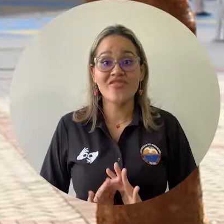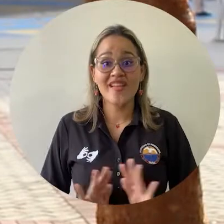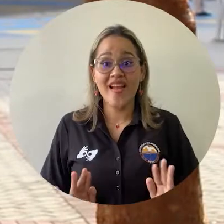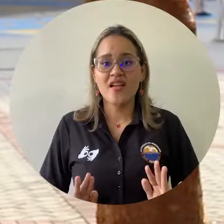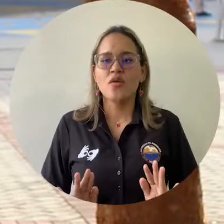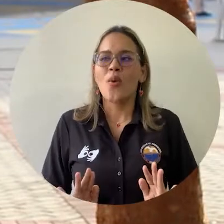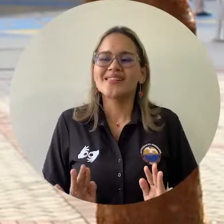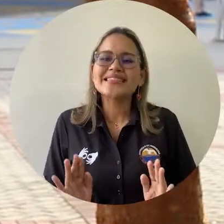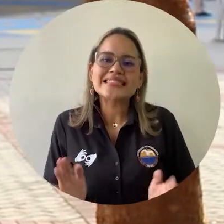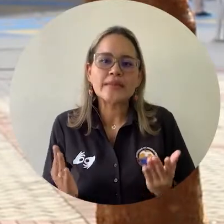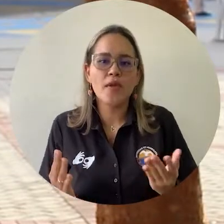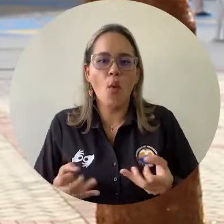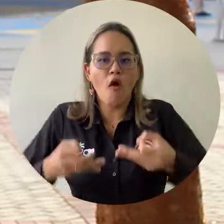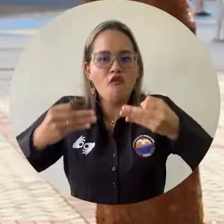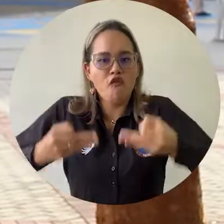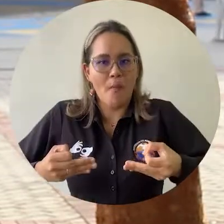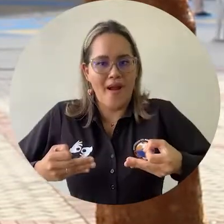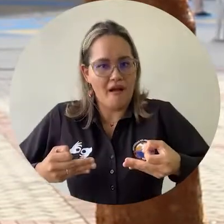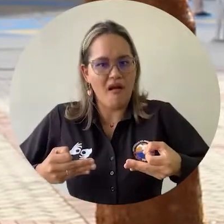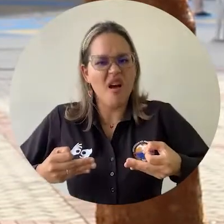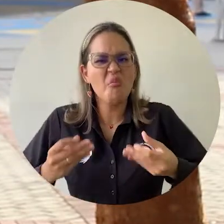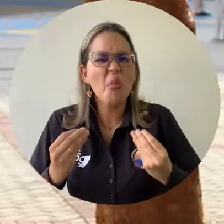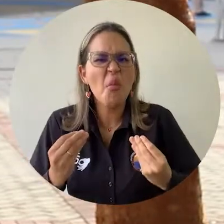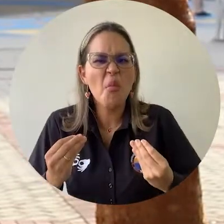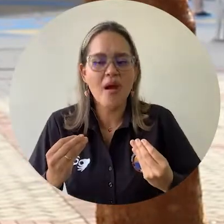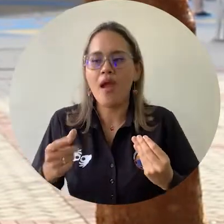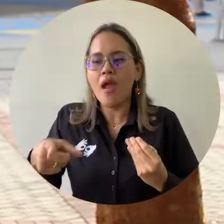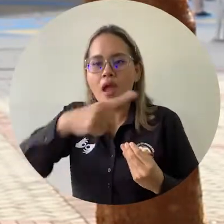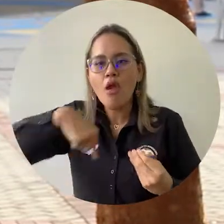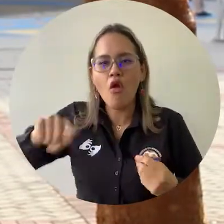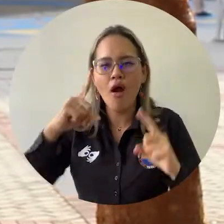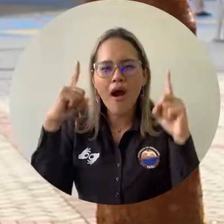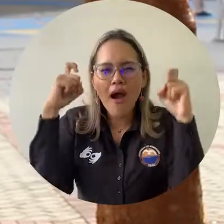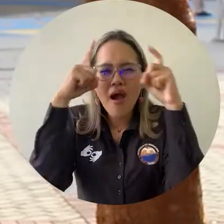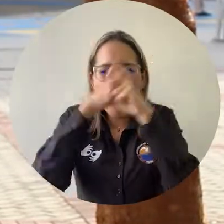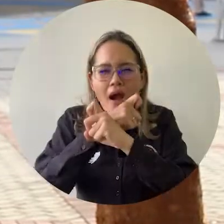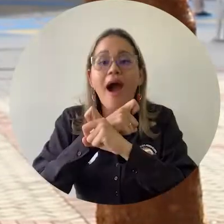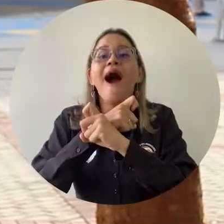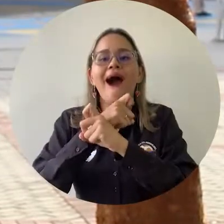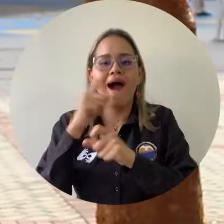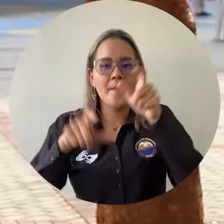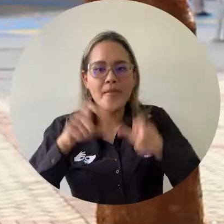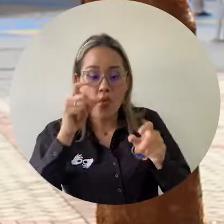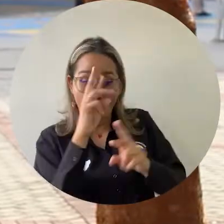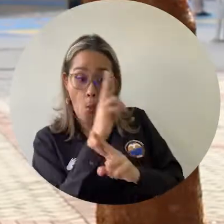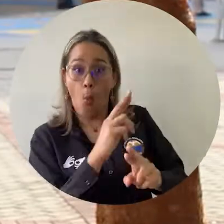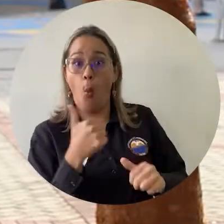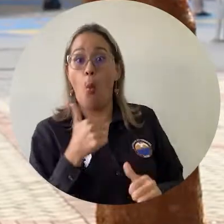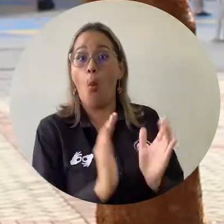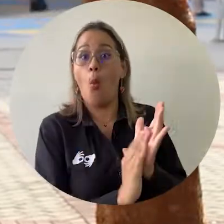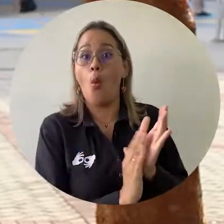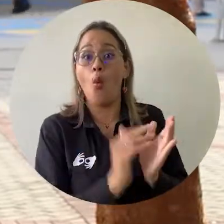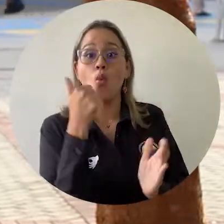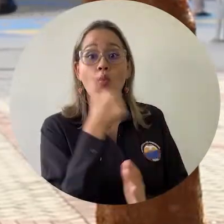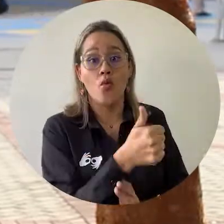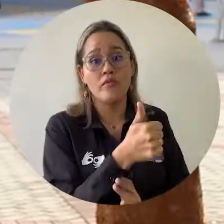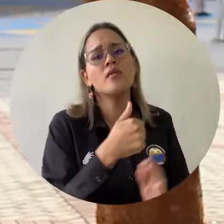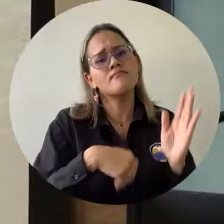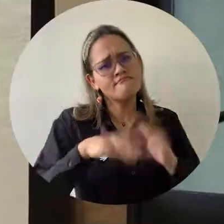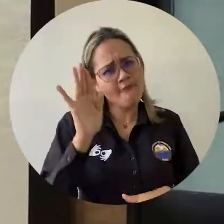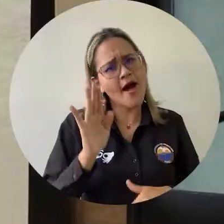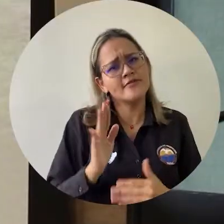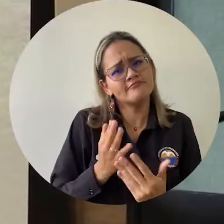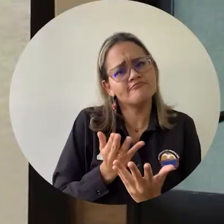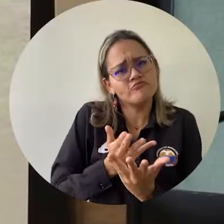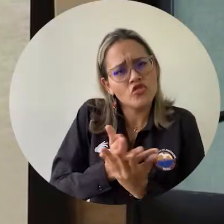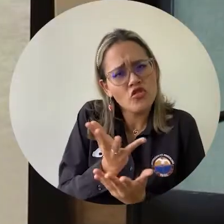Darles ese espacio un poco más formal para que ellos también reflexionen, piensen sobre lo que hicieron, vean y que la gente les reconozca pues esos logros y esas experiencias que tuvieron afuera.